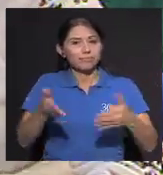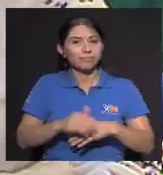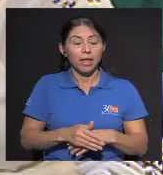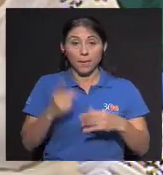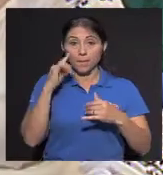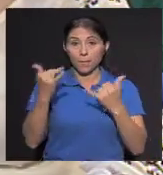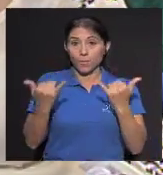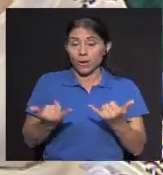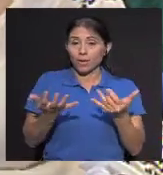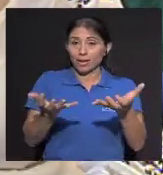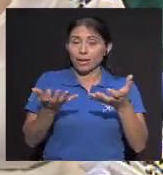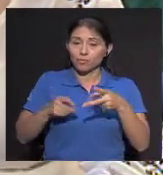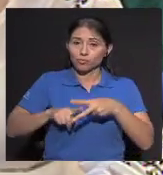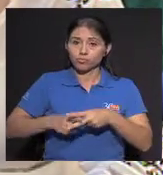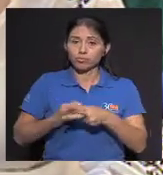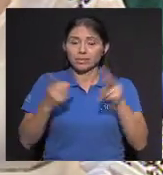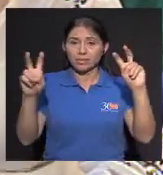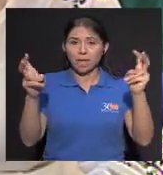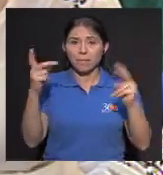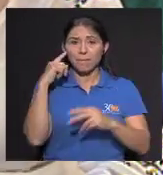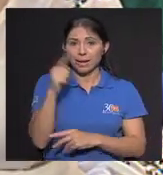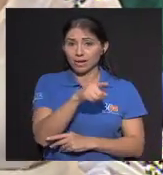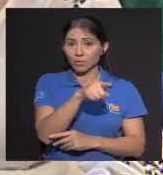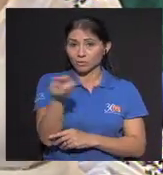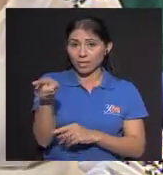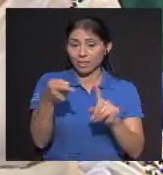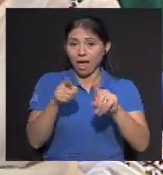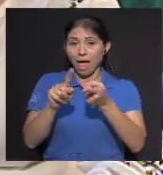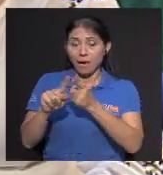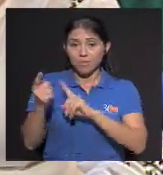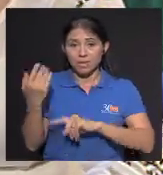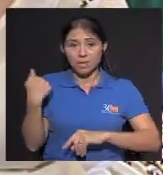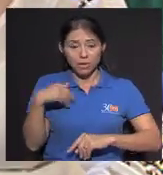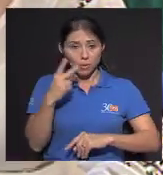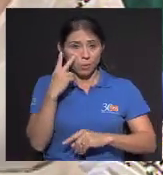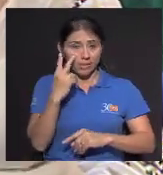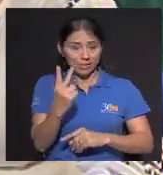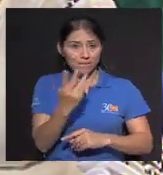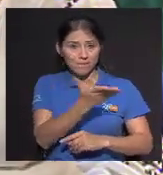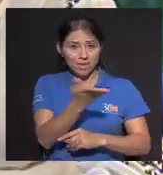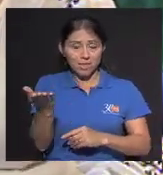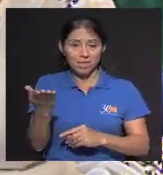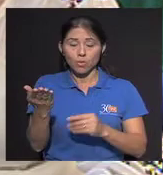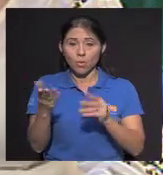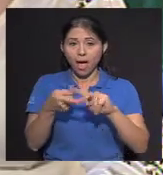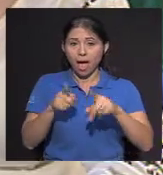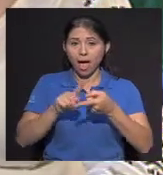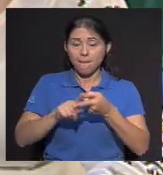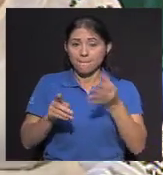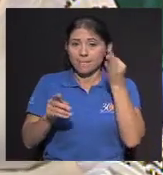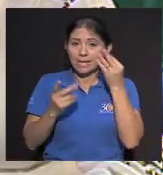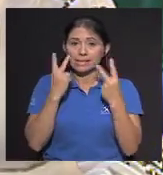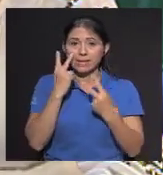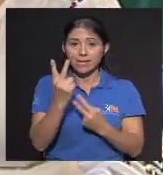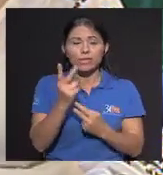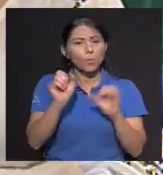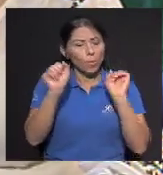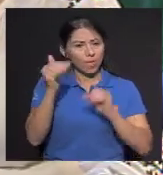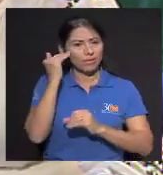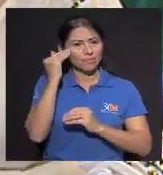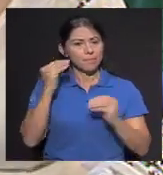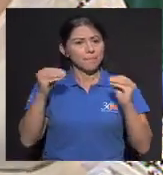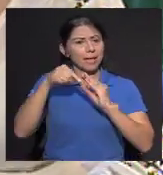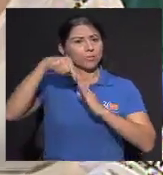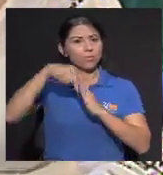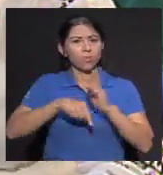presentar De momento si queremos introducir este tema para que usted amigo televidente y amiga televidente pueda compenetrarse más